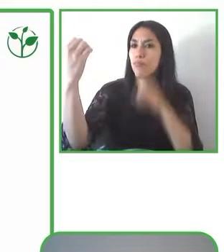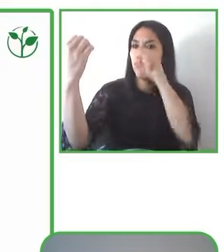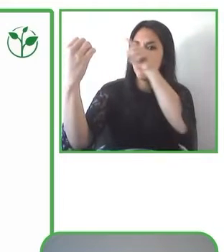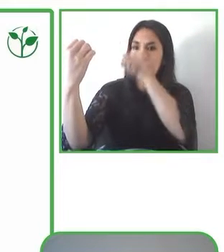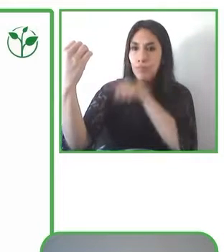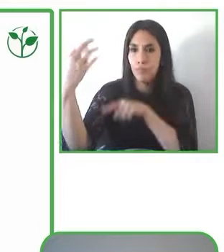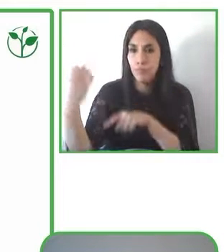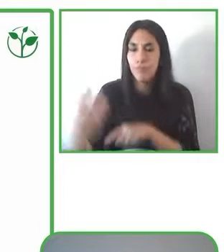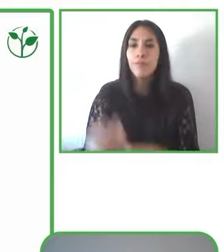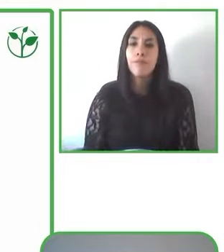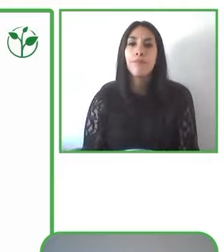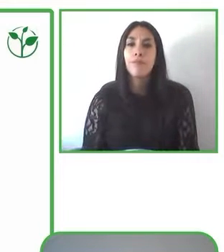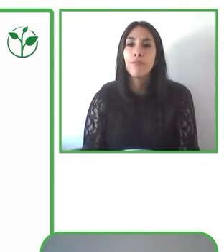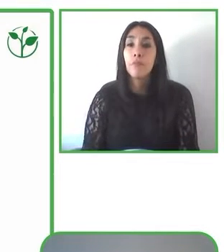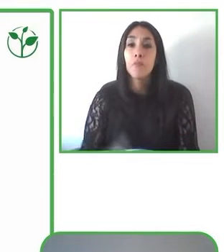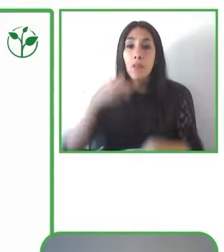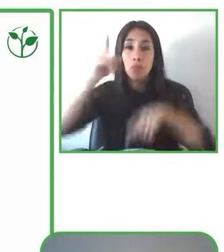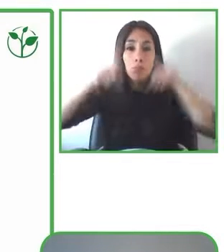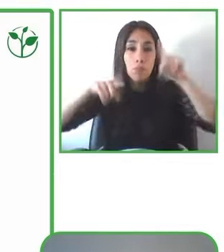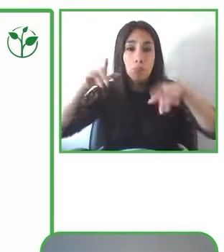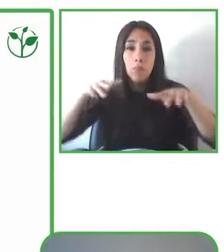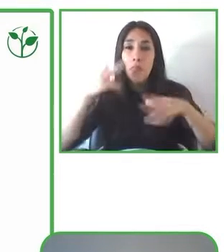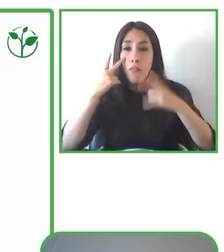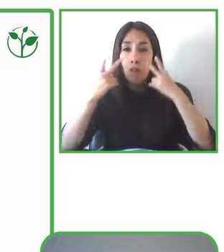tangibles e intangibles, pero son físicos,